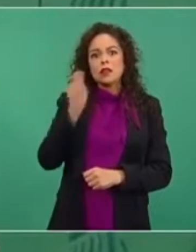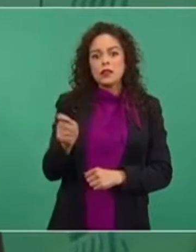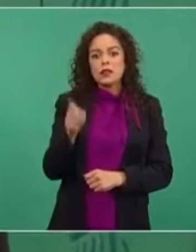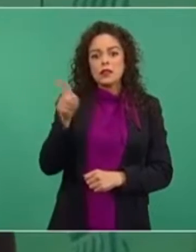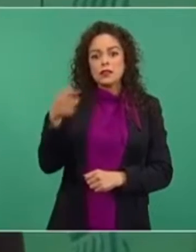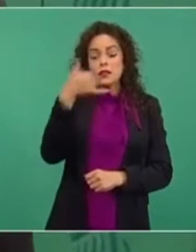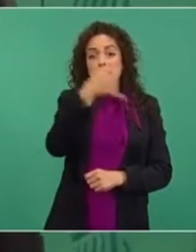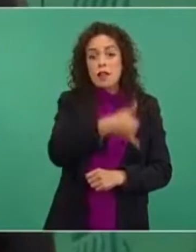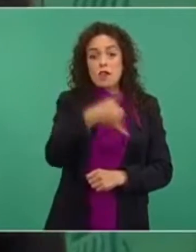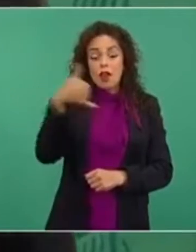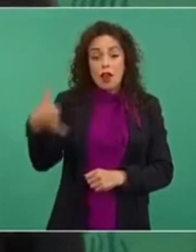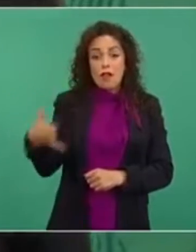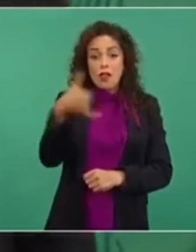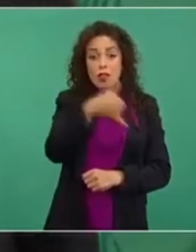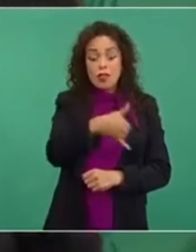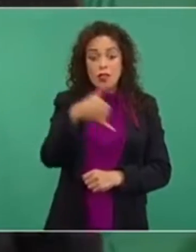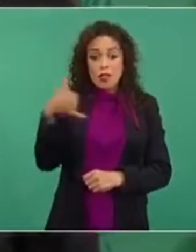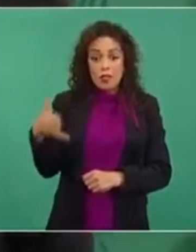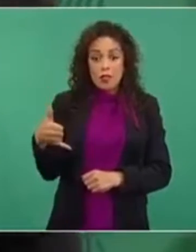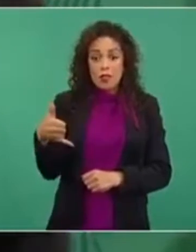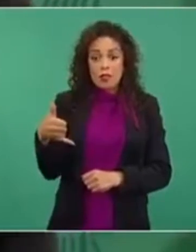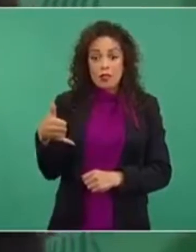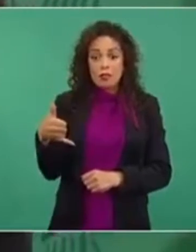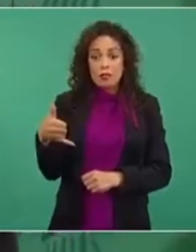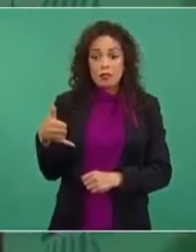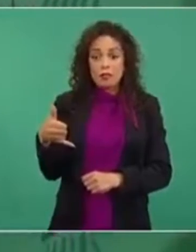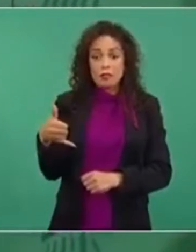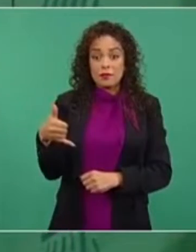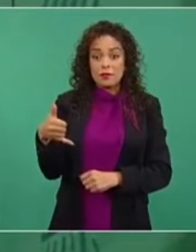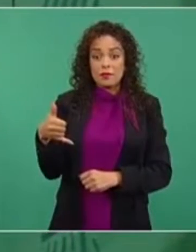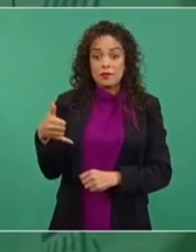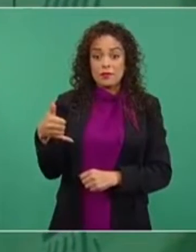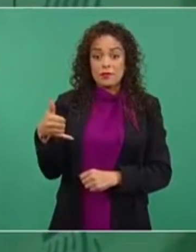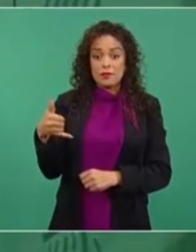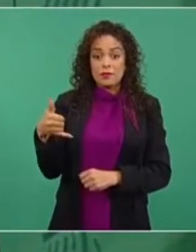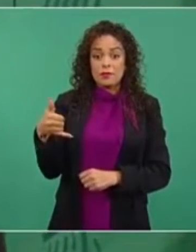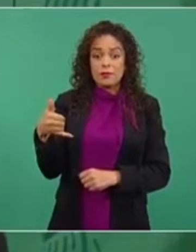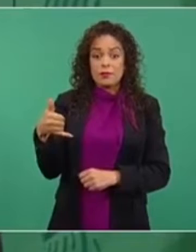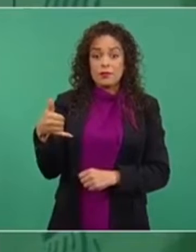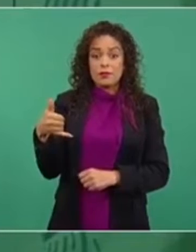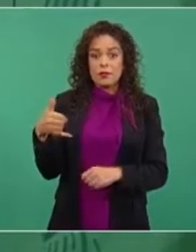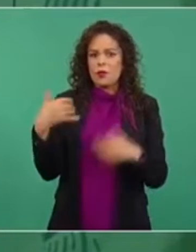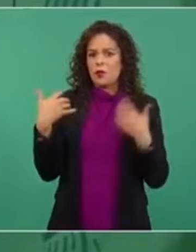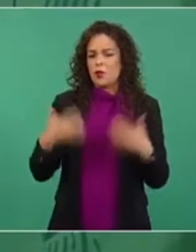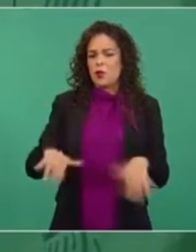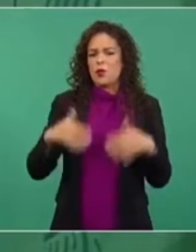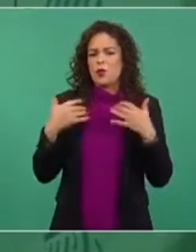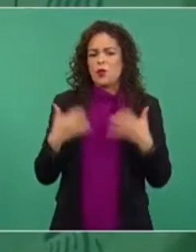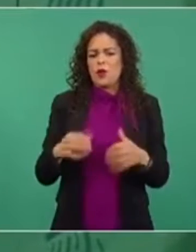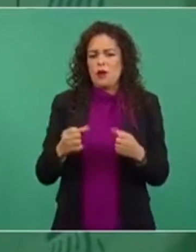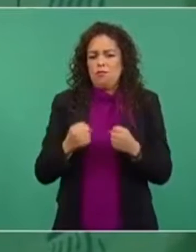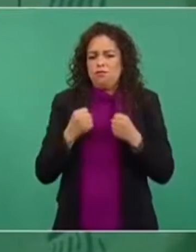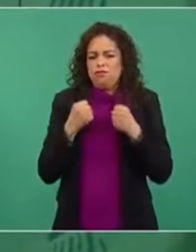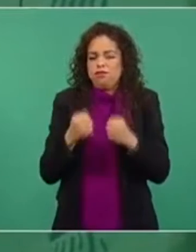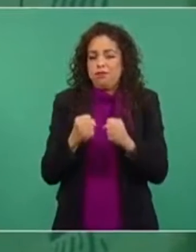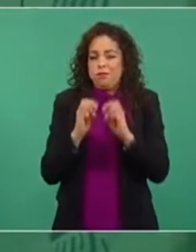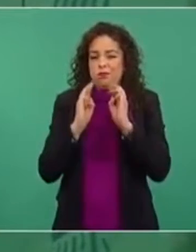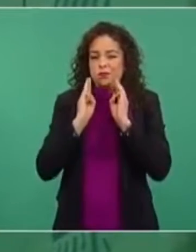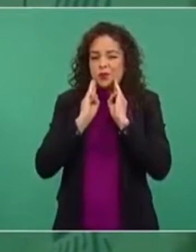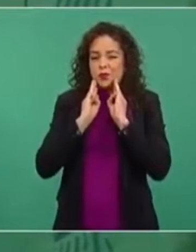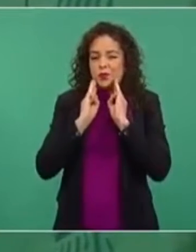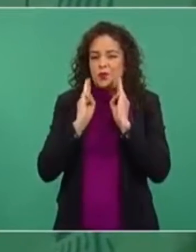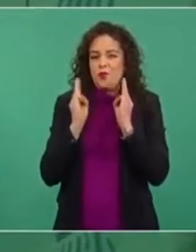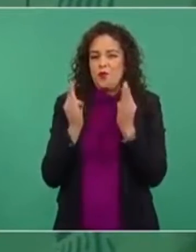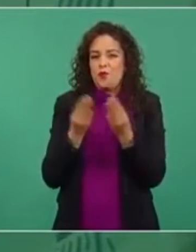había toda una mafia de